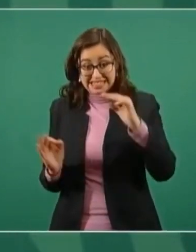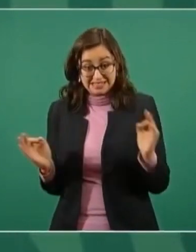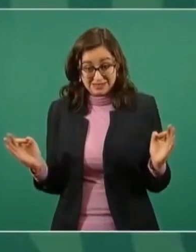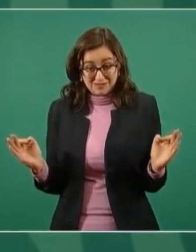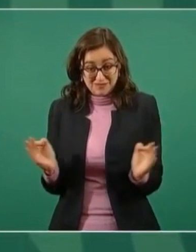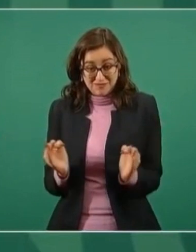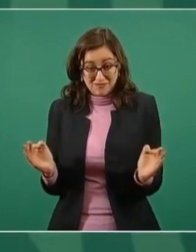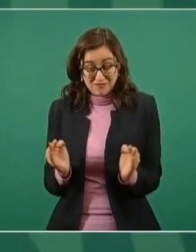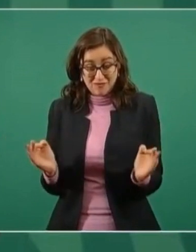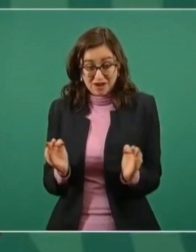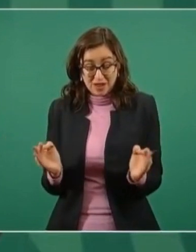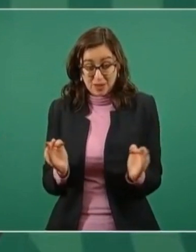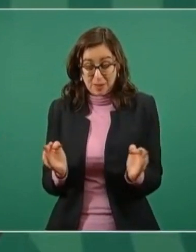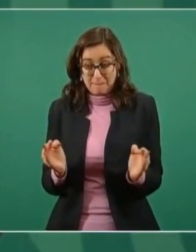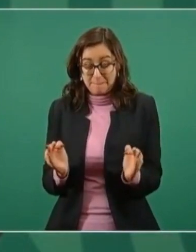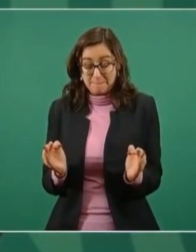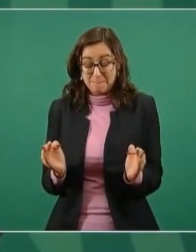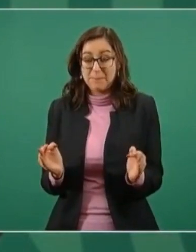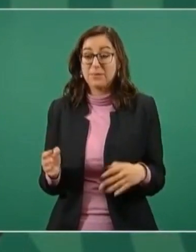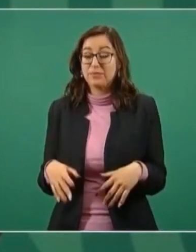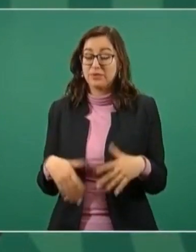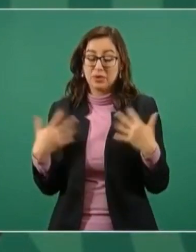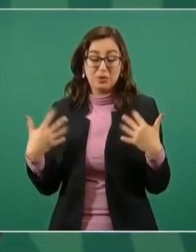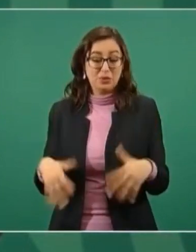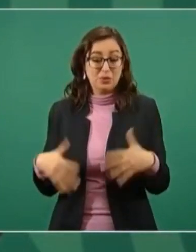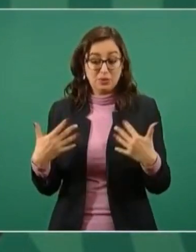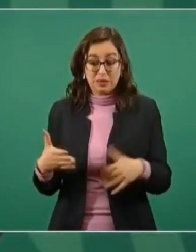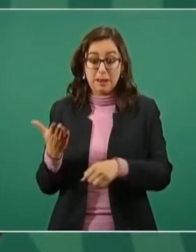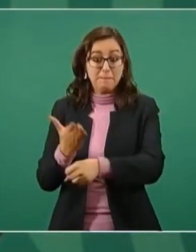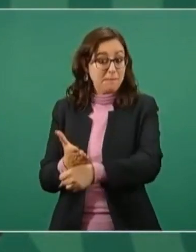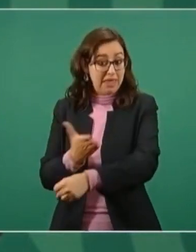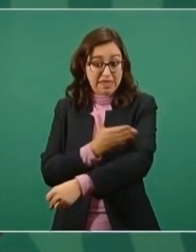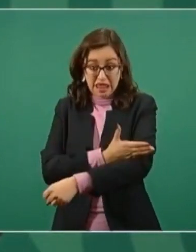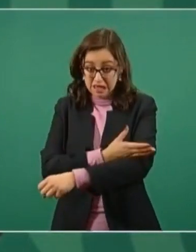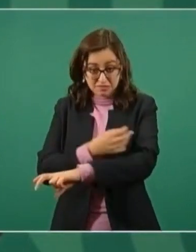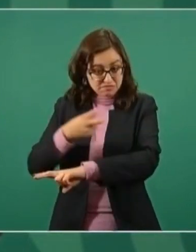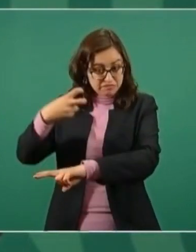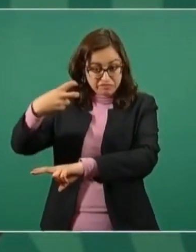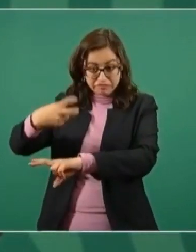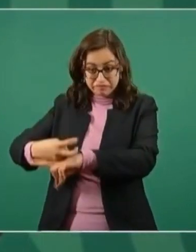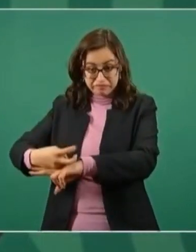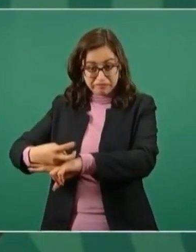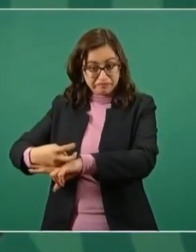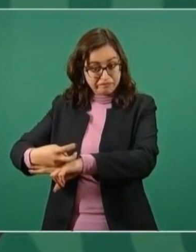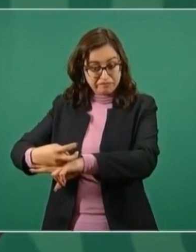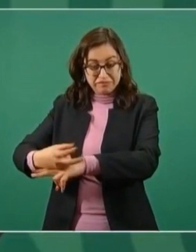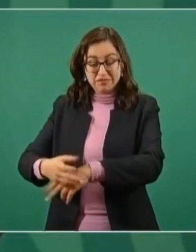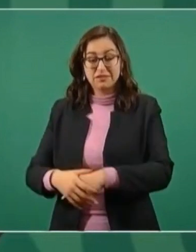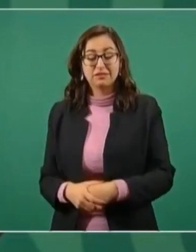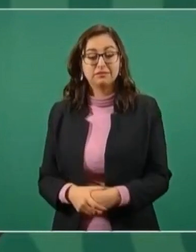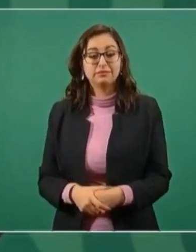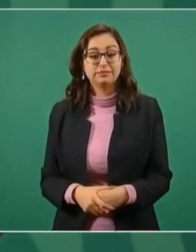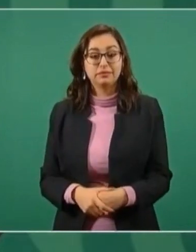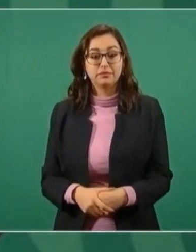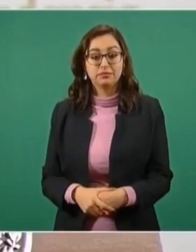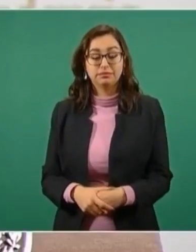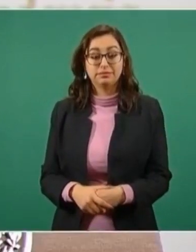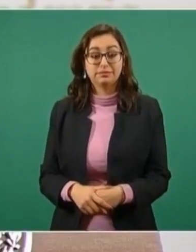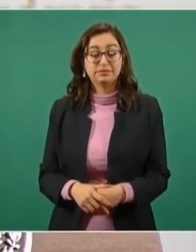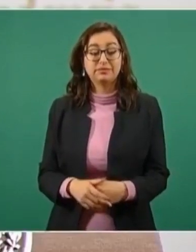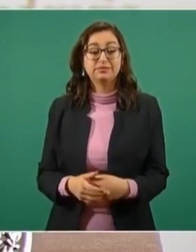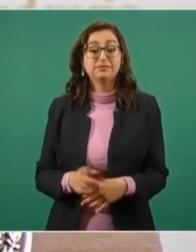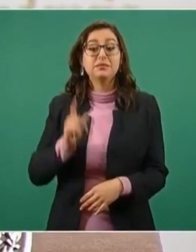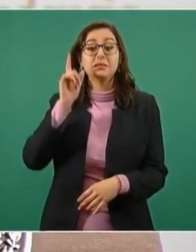estábamos ahí en un hotel, en madera, y al día